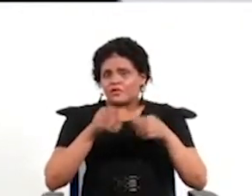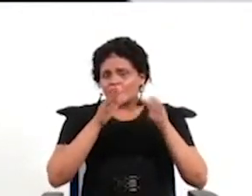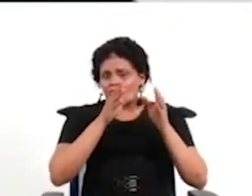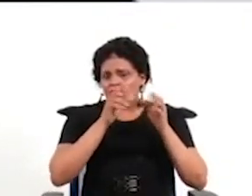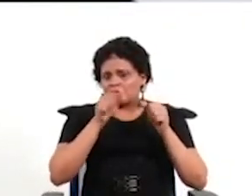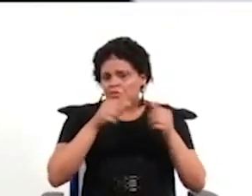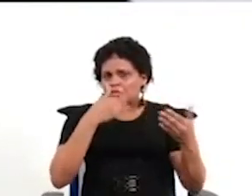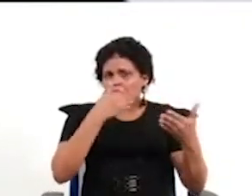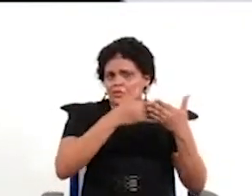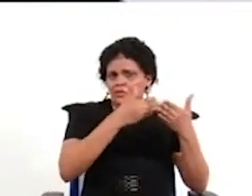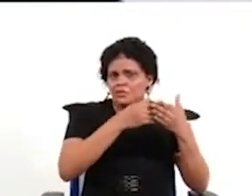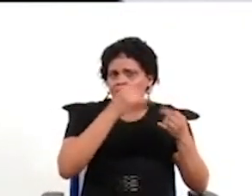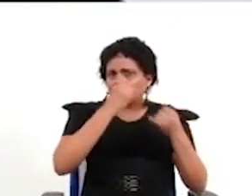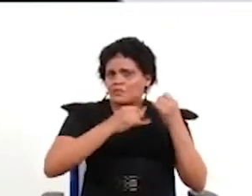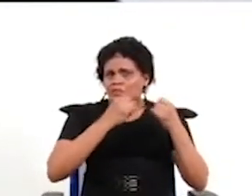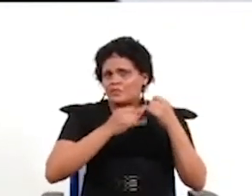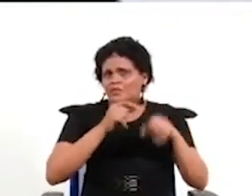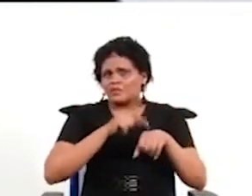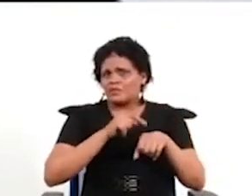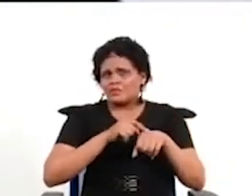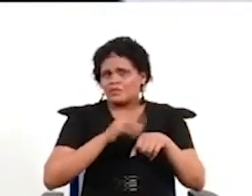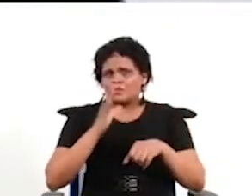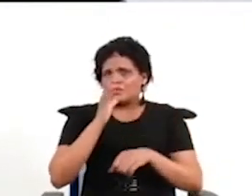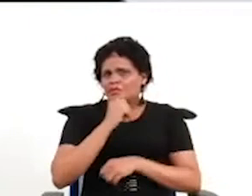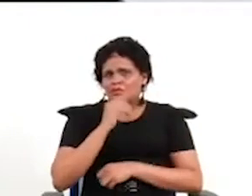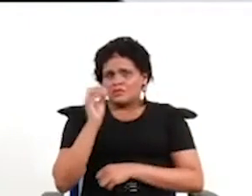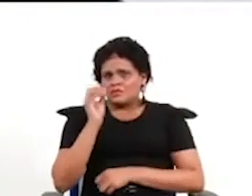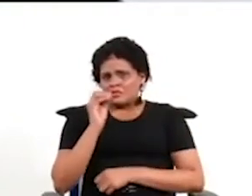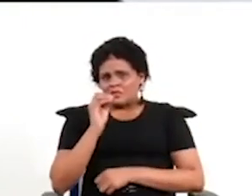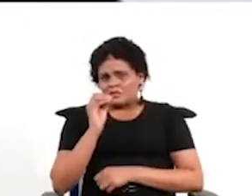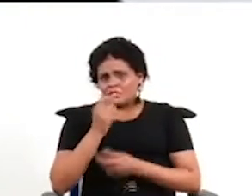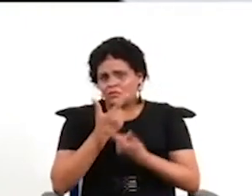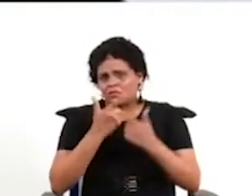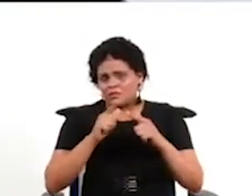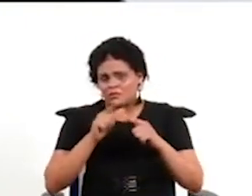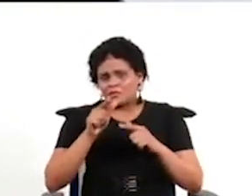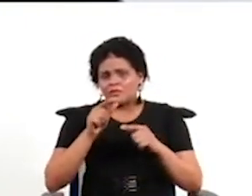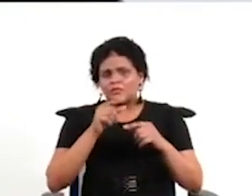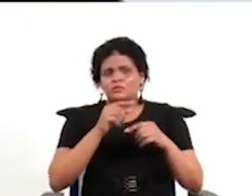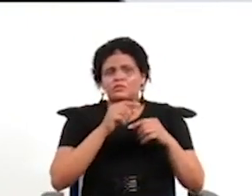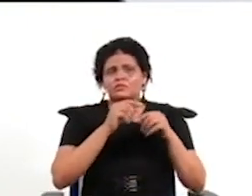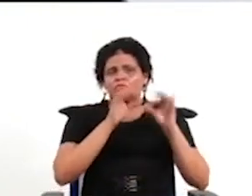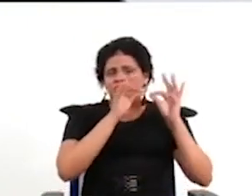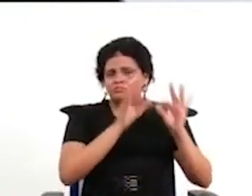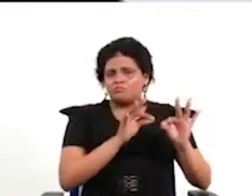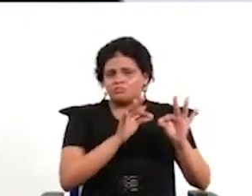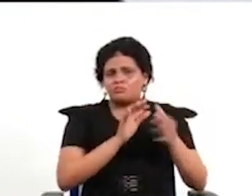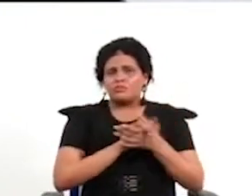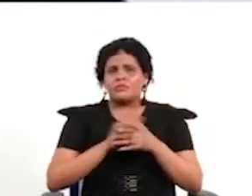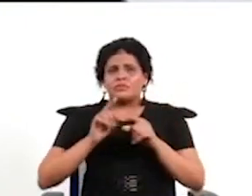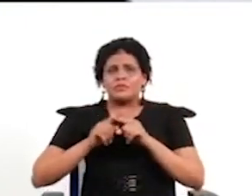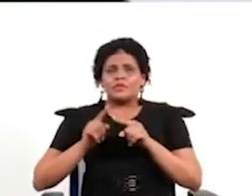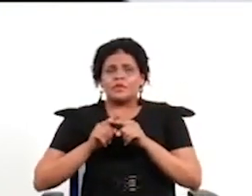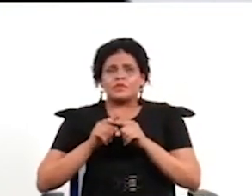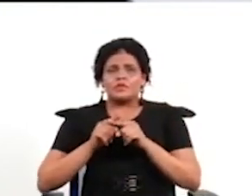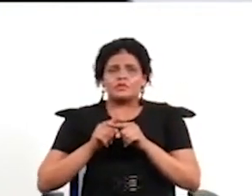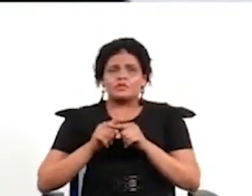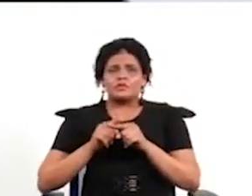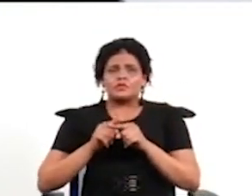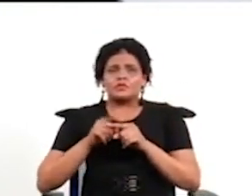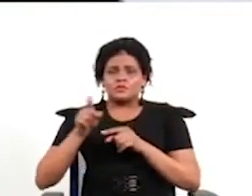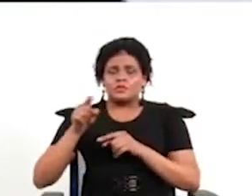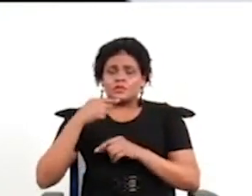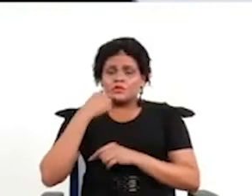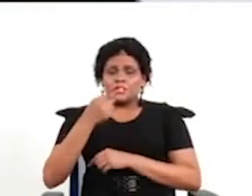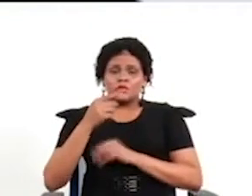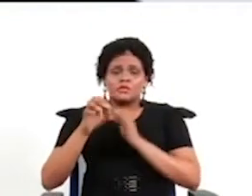final poco tiempo no deja oportunidades a una deliberación de calidad pero seguramente en los ejemplos